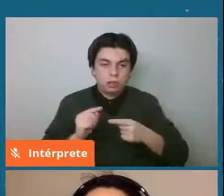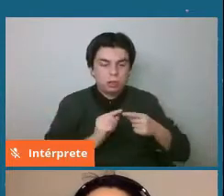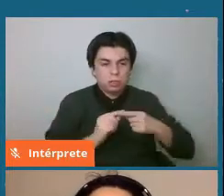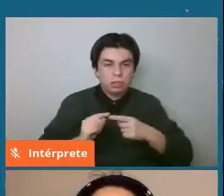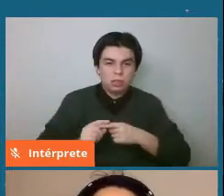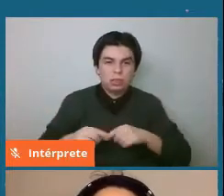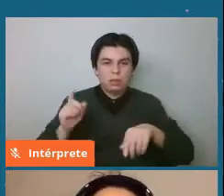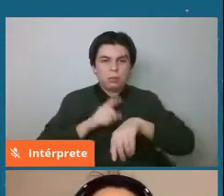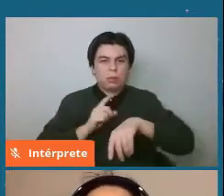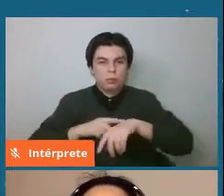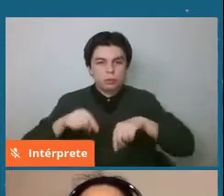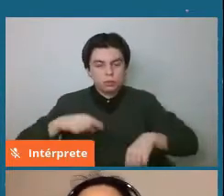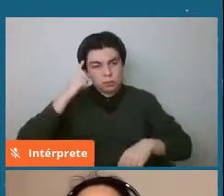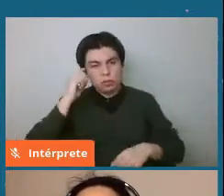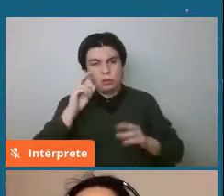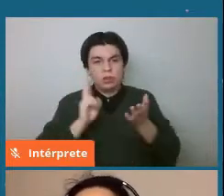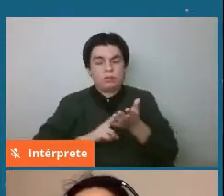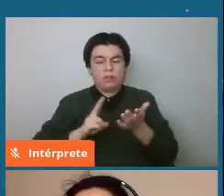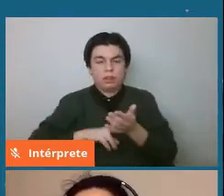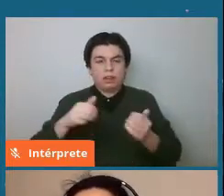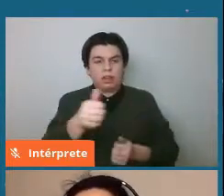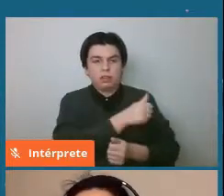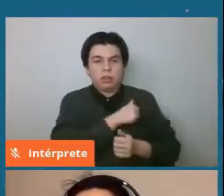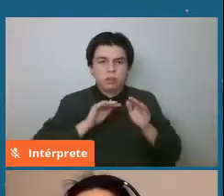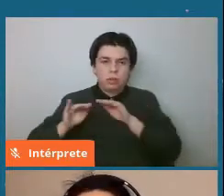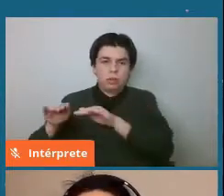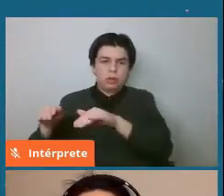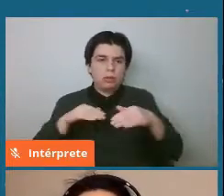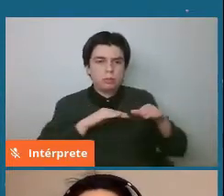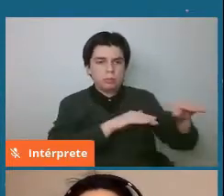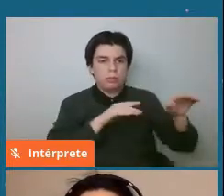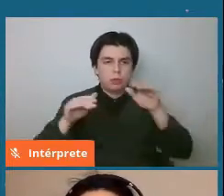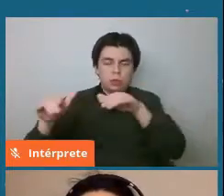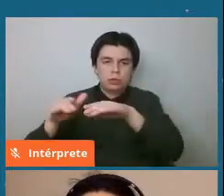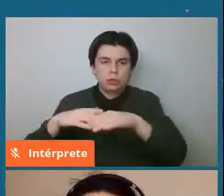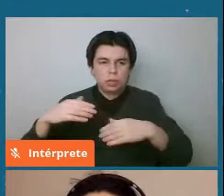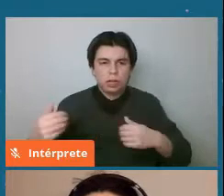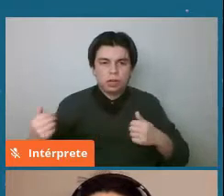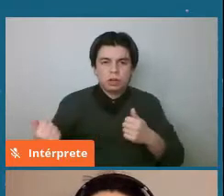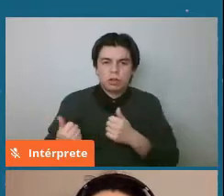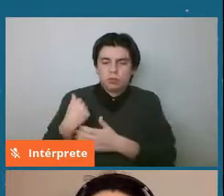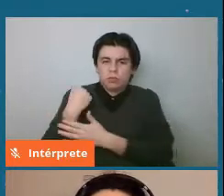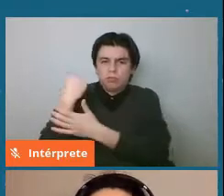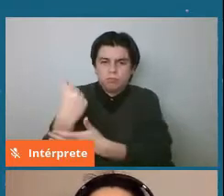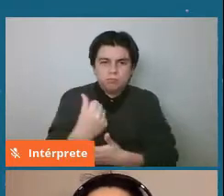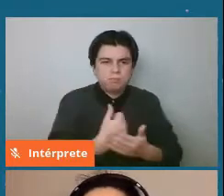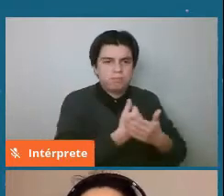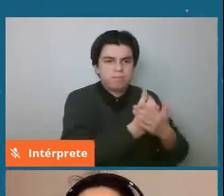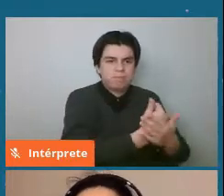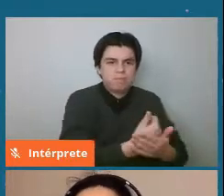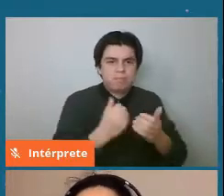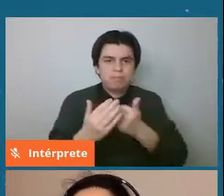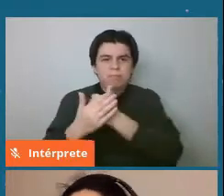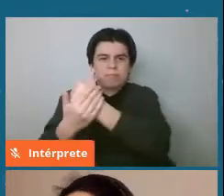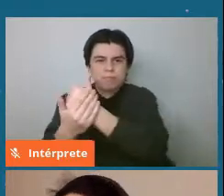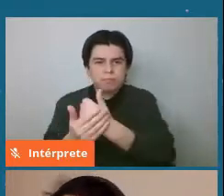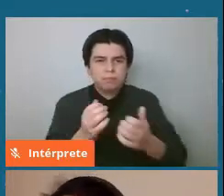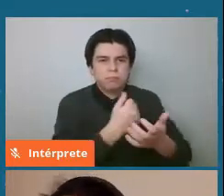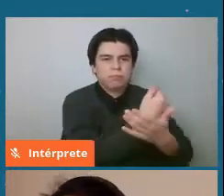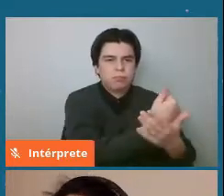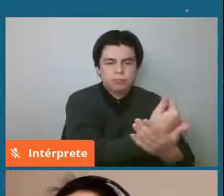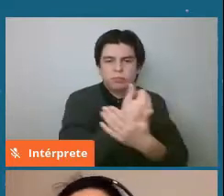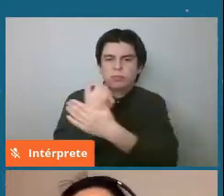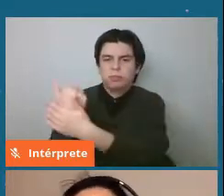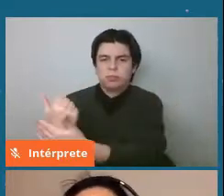creo que tenemos que todos apoyarnos en un momento para ser solidarios con todo lo que está pasando. Dicho esto,